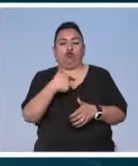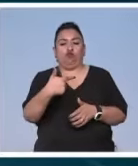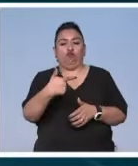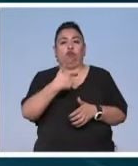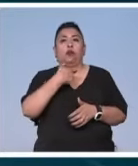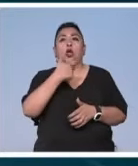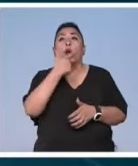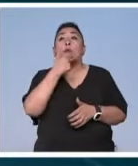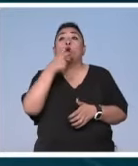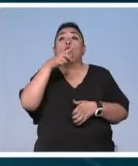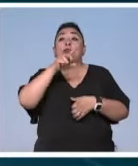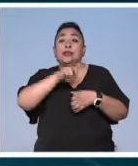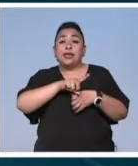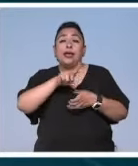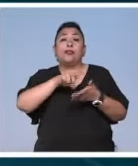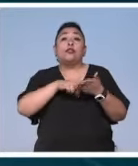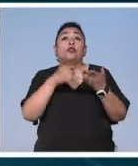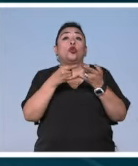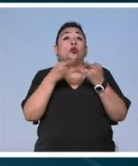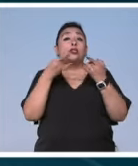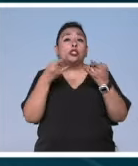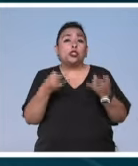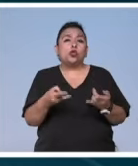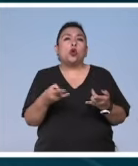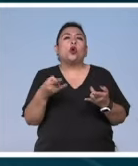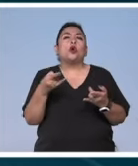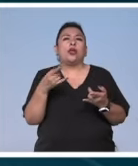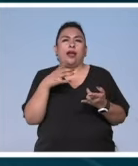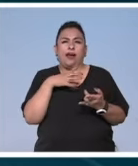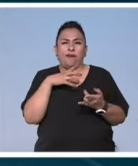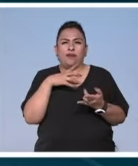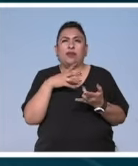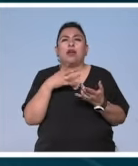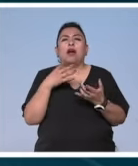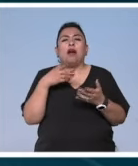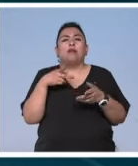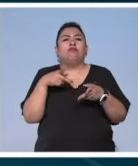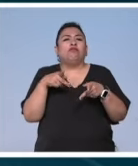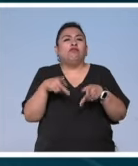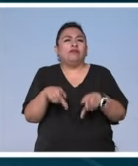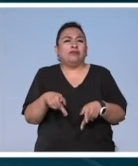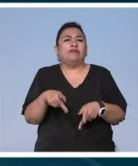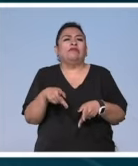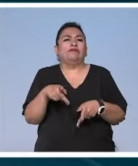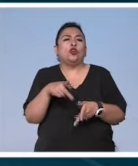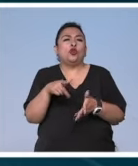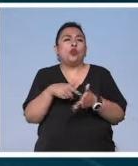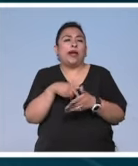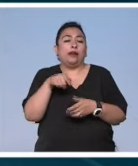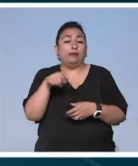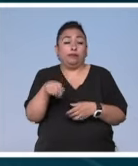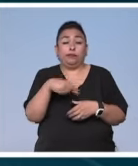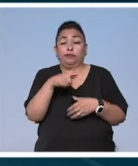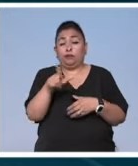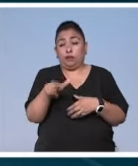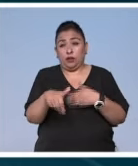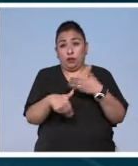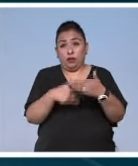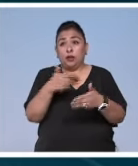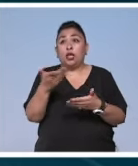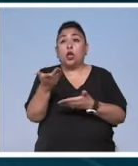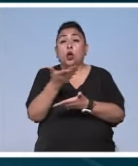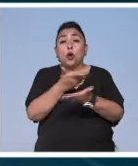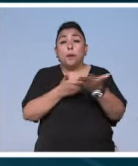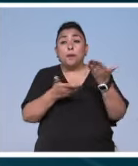que un día tuvo en su historia un pequeño arsenal enterrado bajo la ceiba y más adelante nos